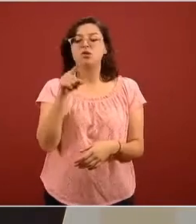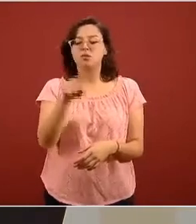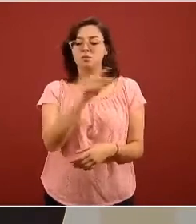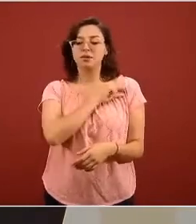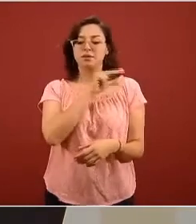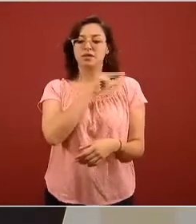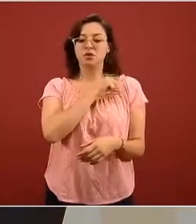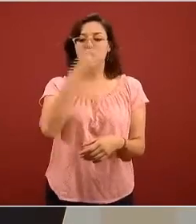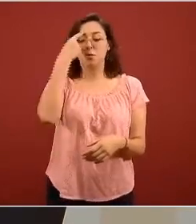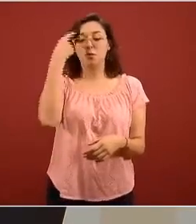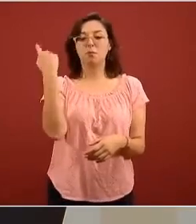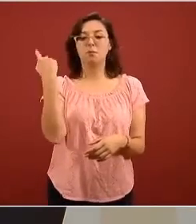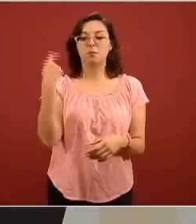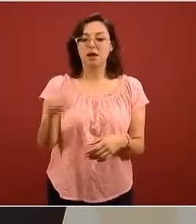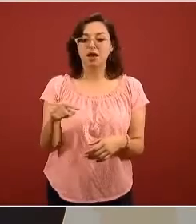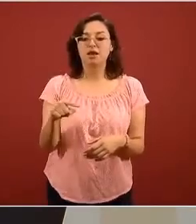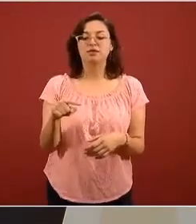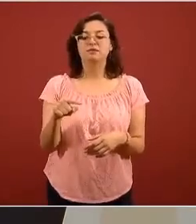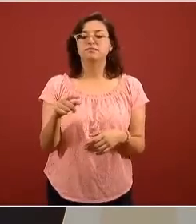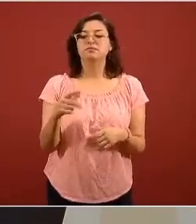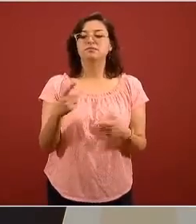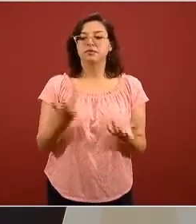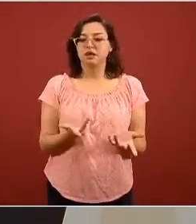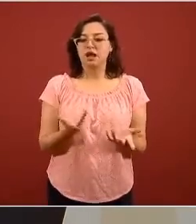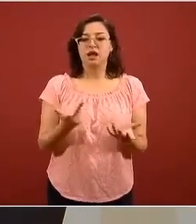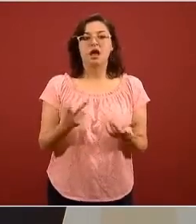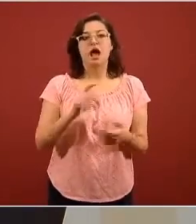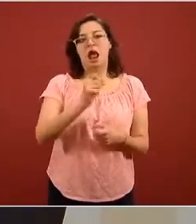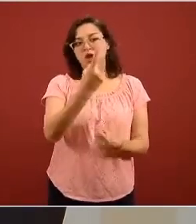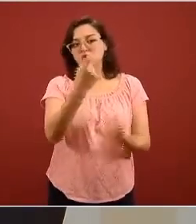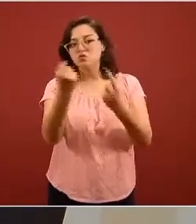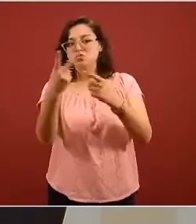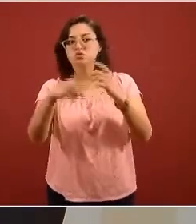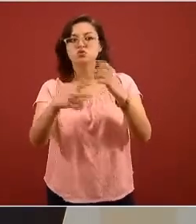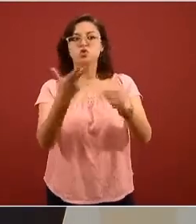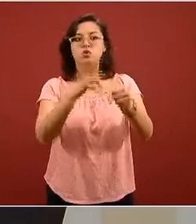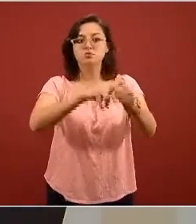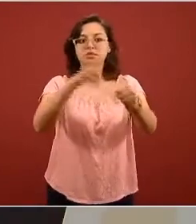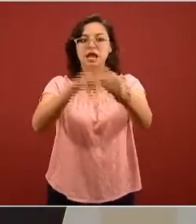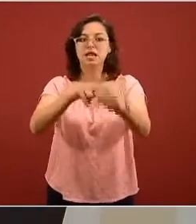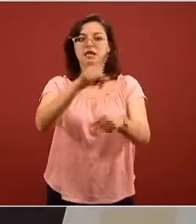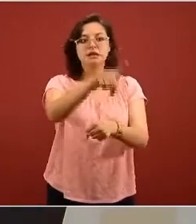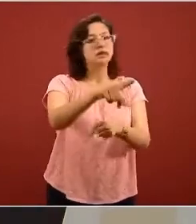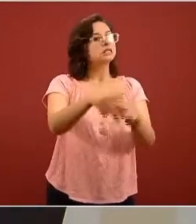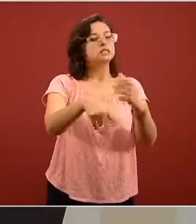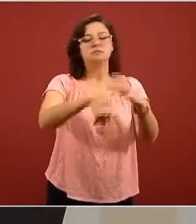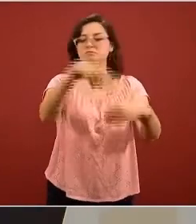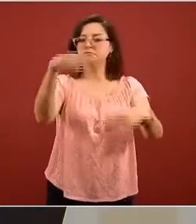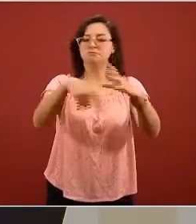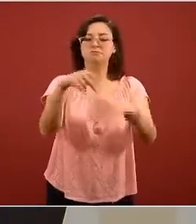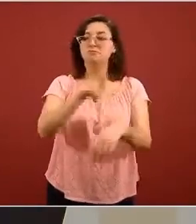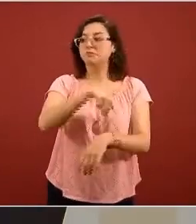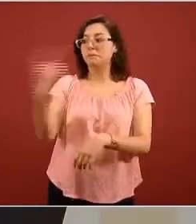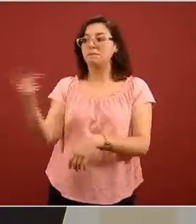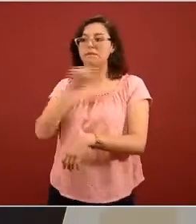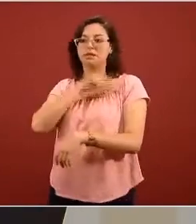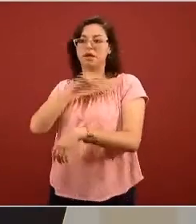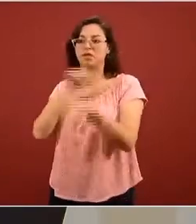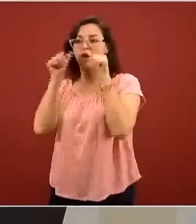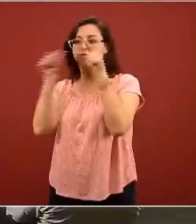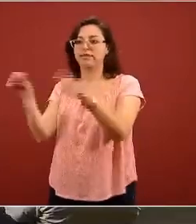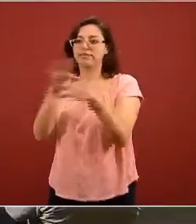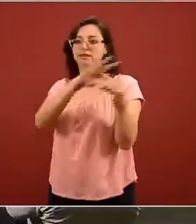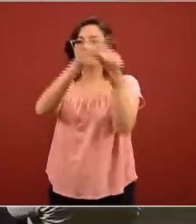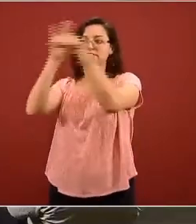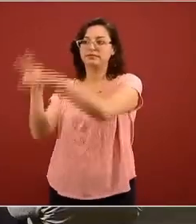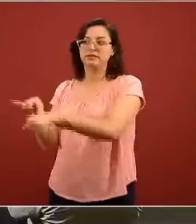privado para lograr tener un descargo de la capacidad hospitalaria y entonces liberar camas para el propósito de la atención COVID